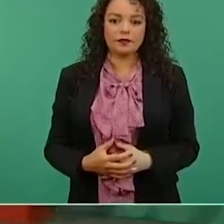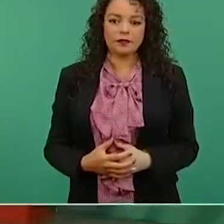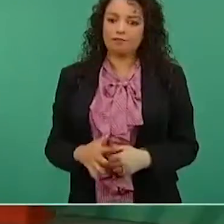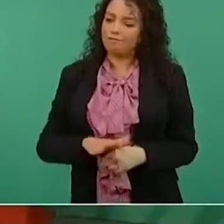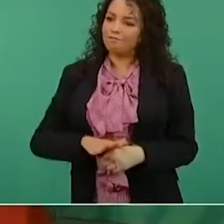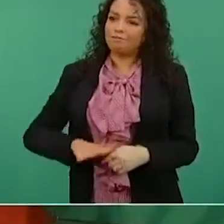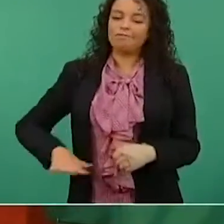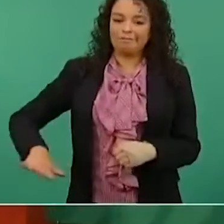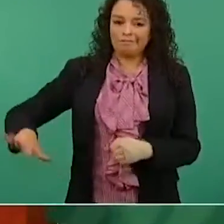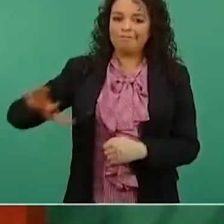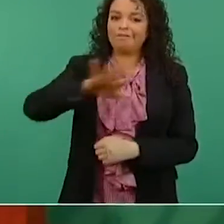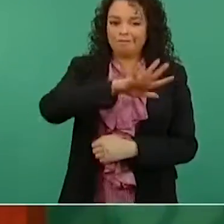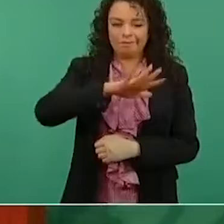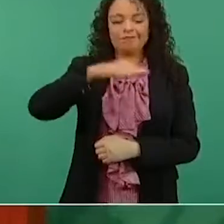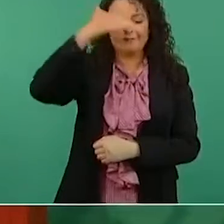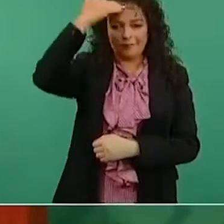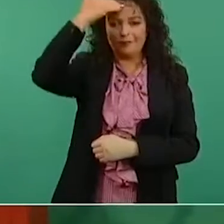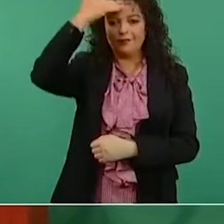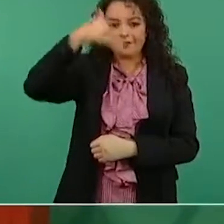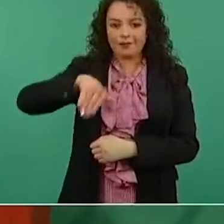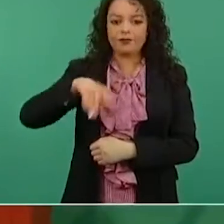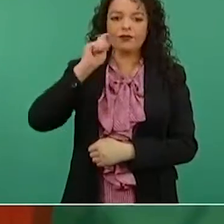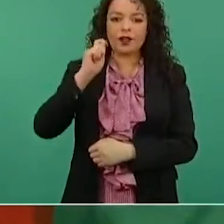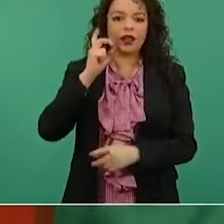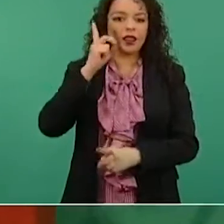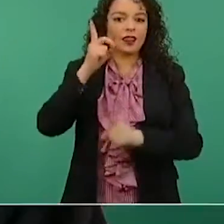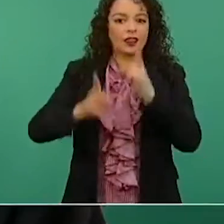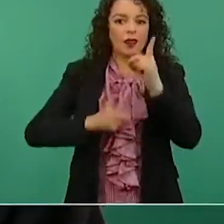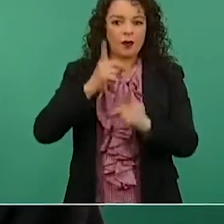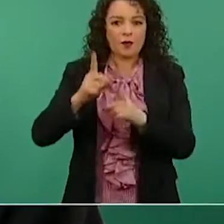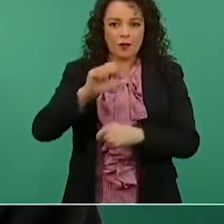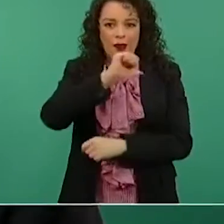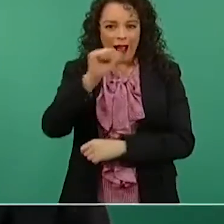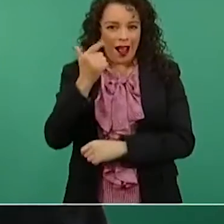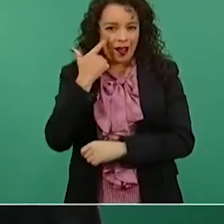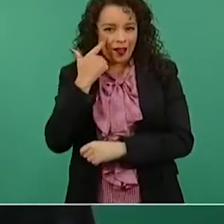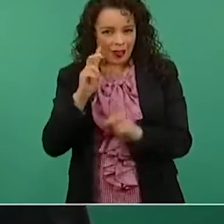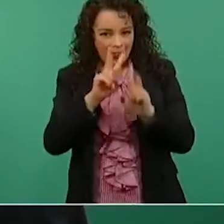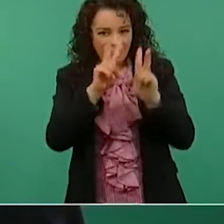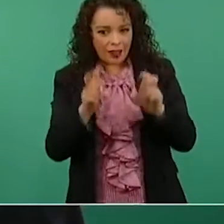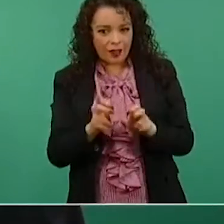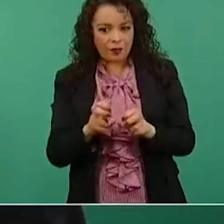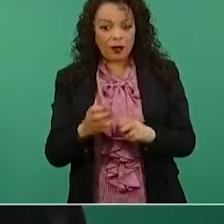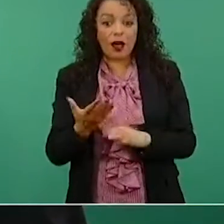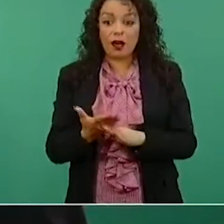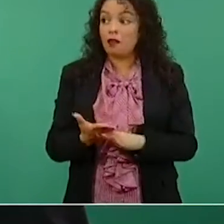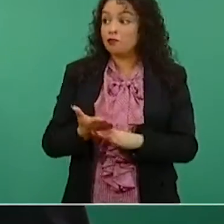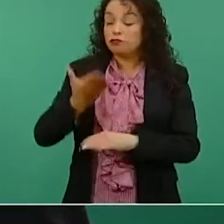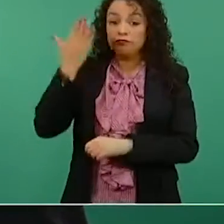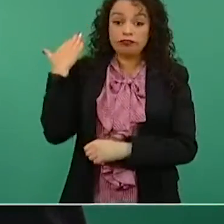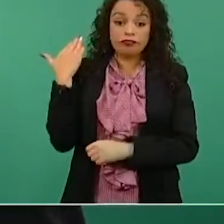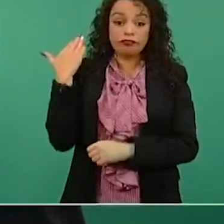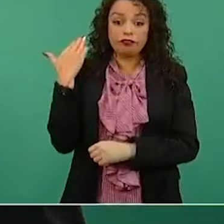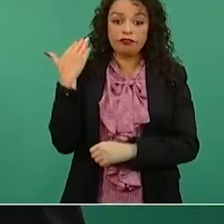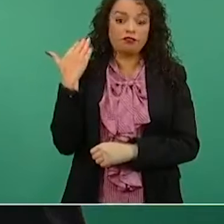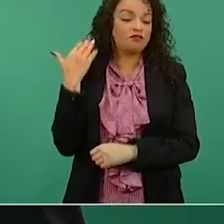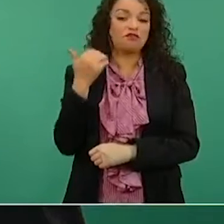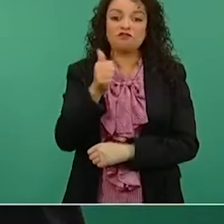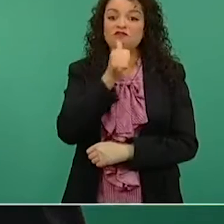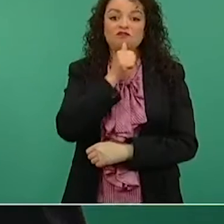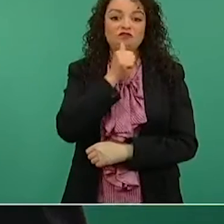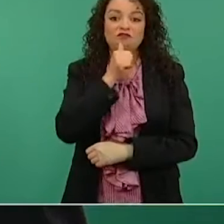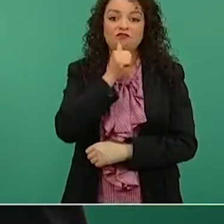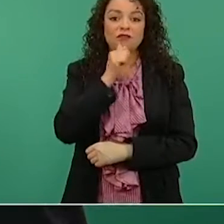en lo relacionado con el deporte, no había sucedido de que un mexicano